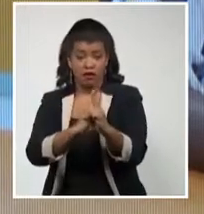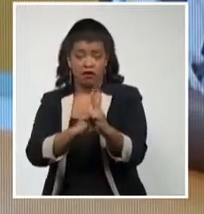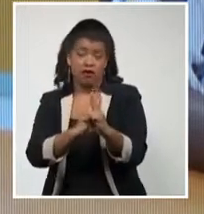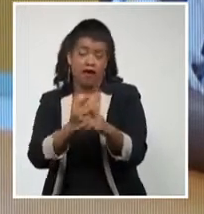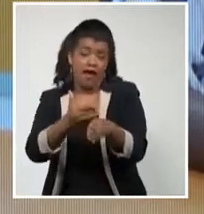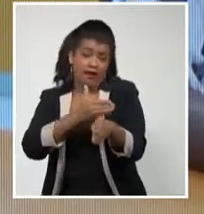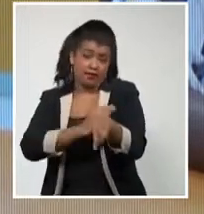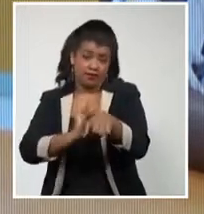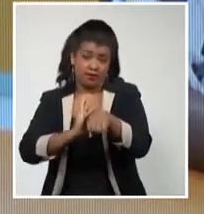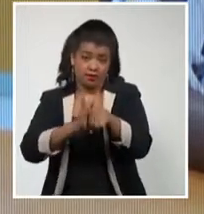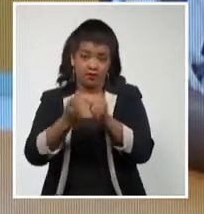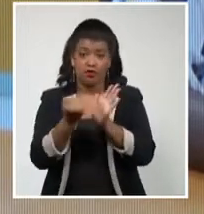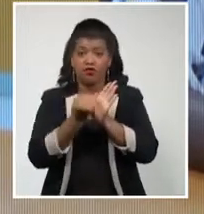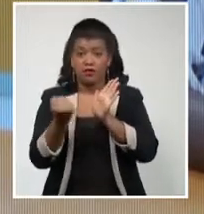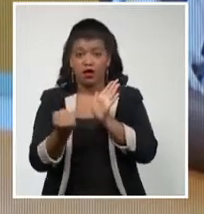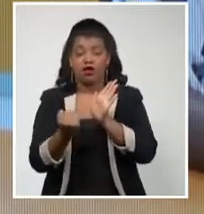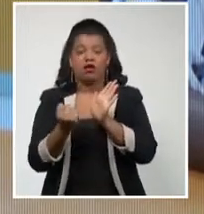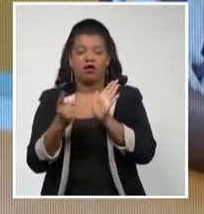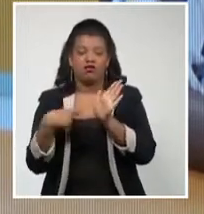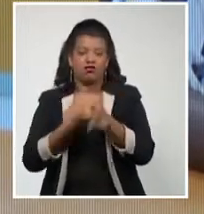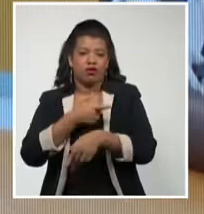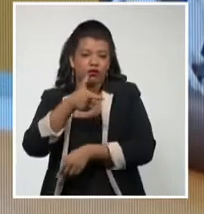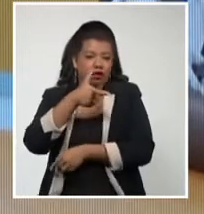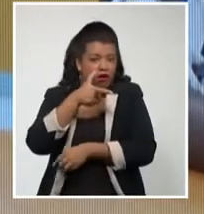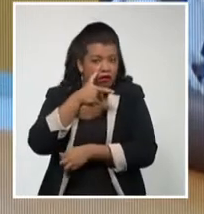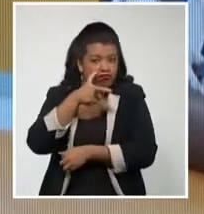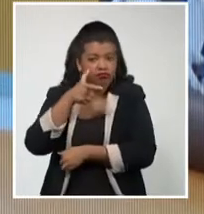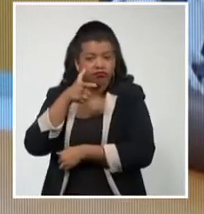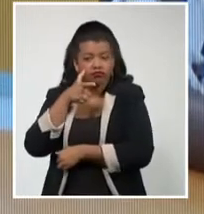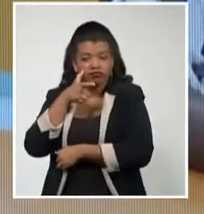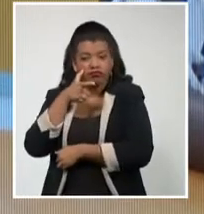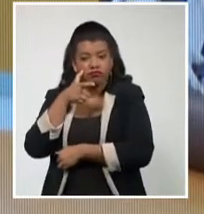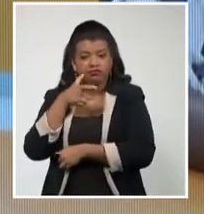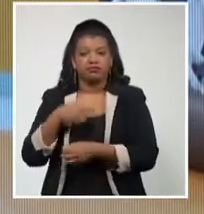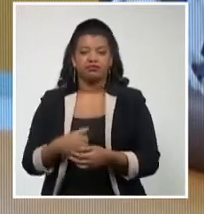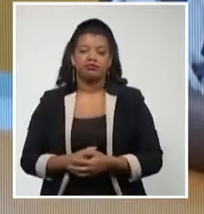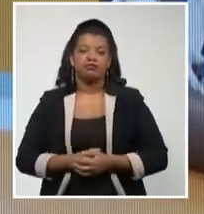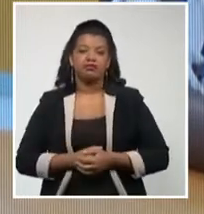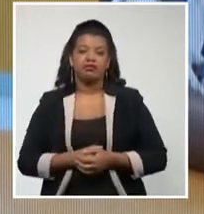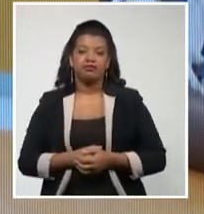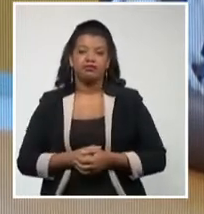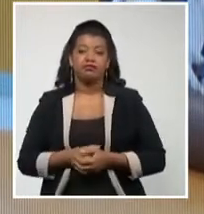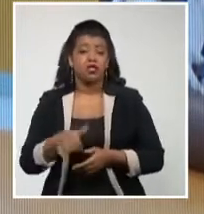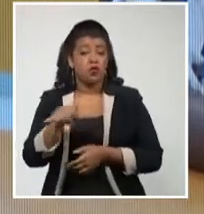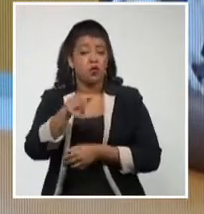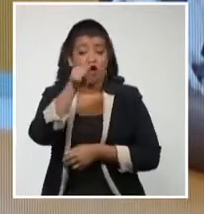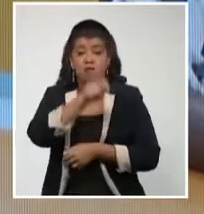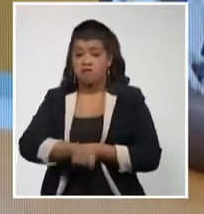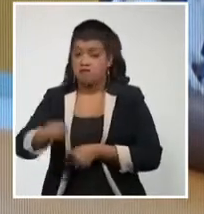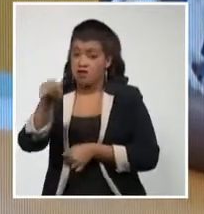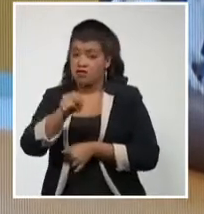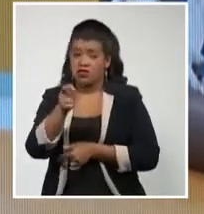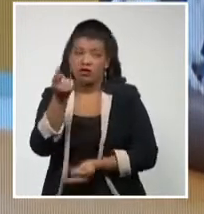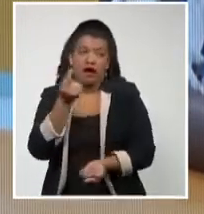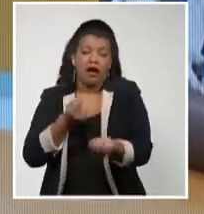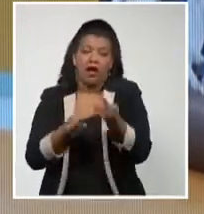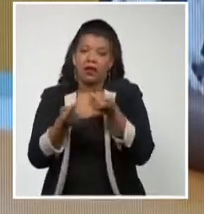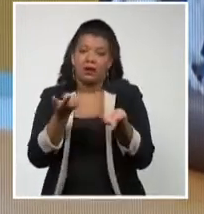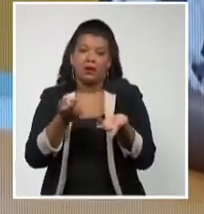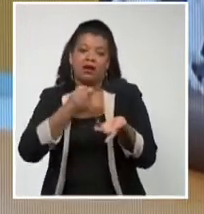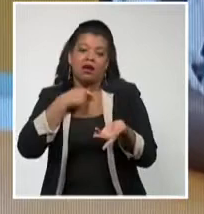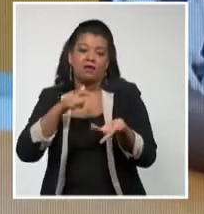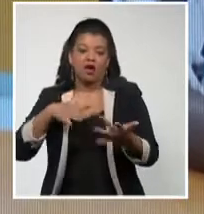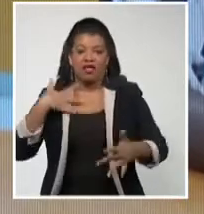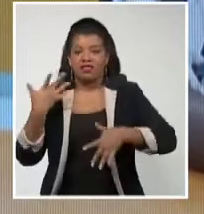de los casos confirmados, de lo que precisamos, la prohibición de algunas actividades, sobre